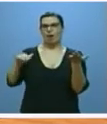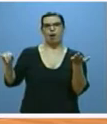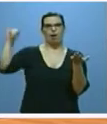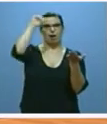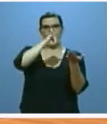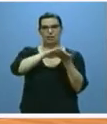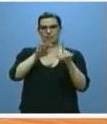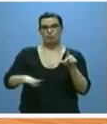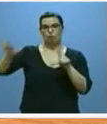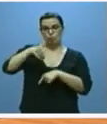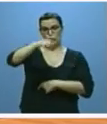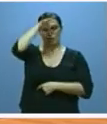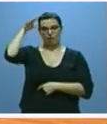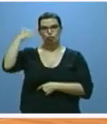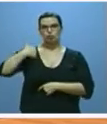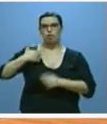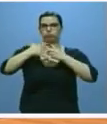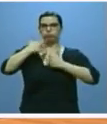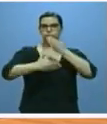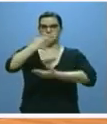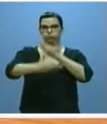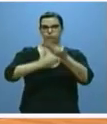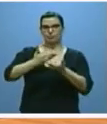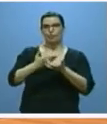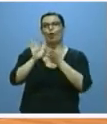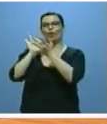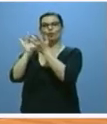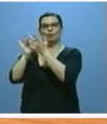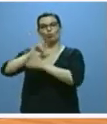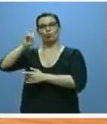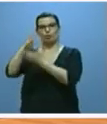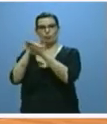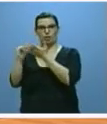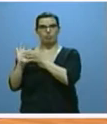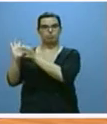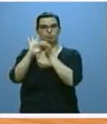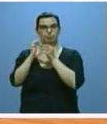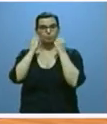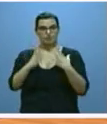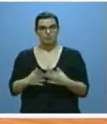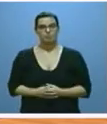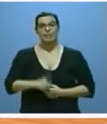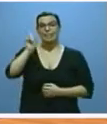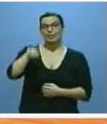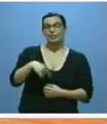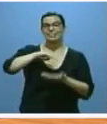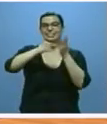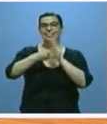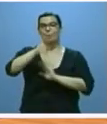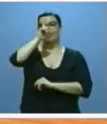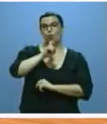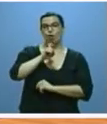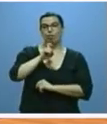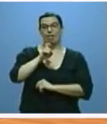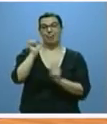verano será interoperable con los sistemas de otras comunidades autónomas. Y por último el sistema de recordatorio de citas a través de SMS